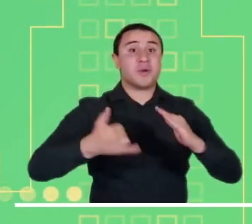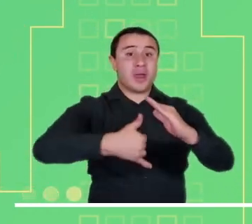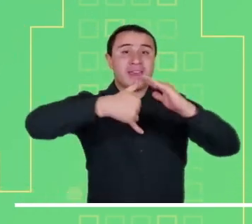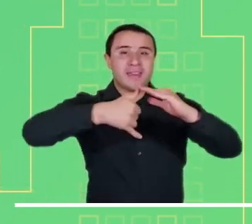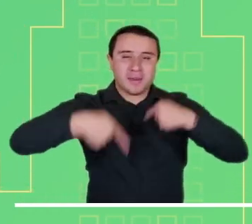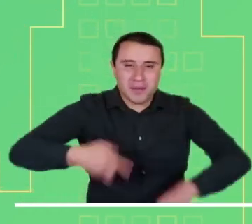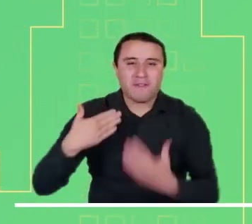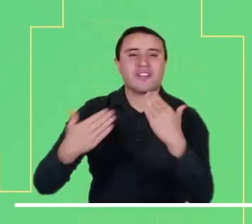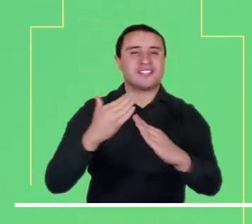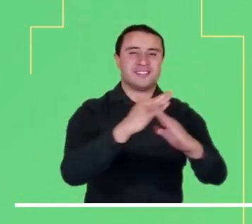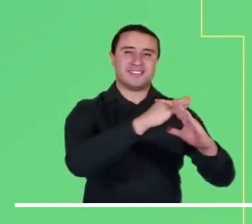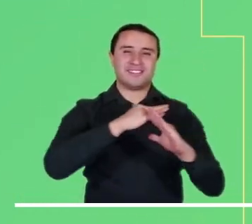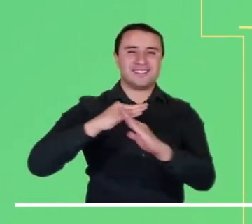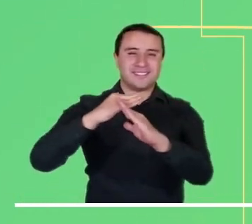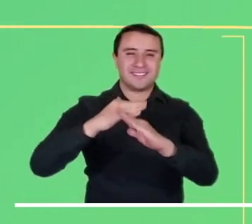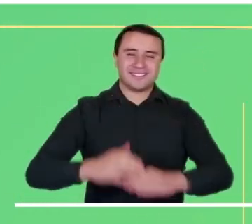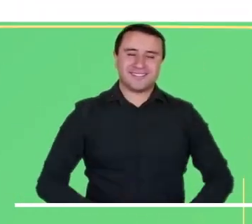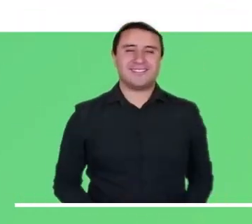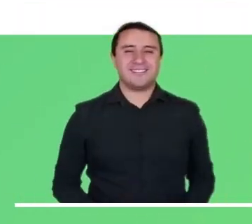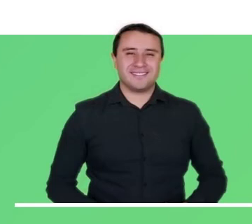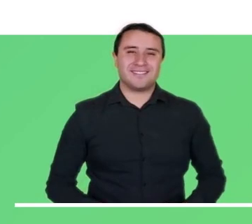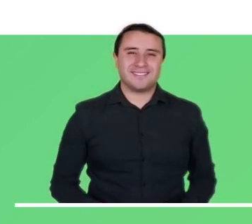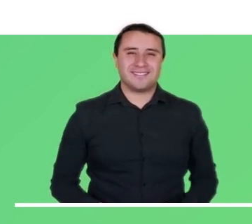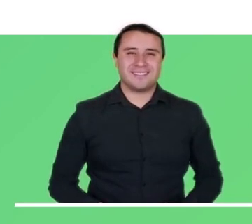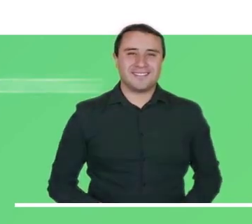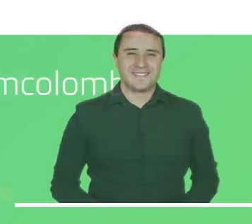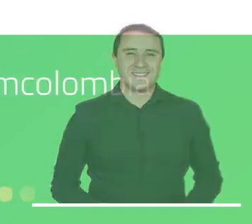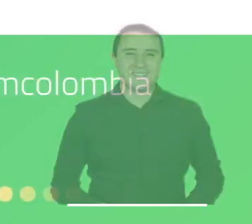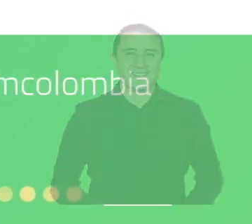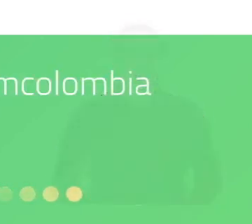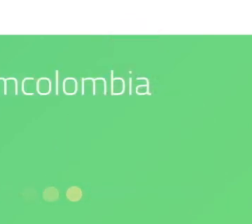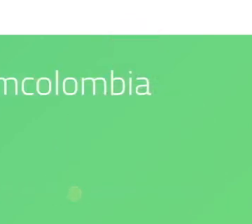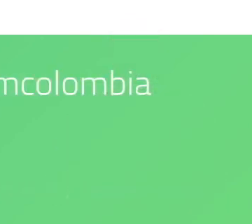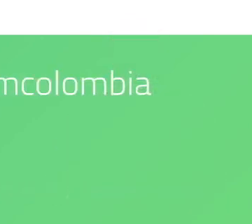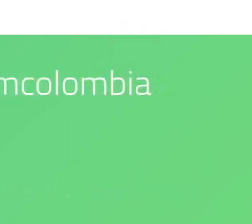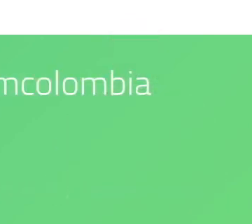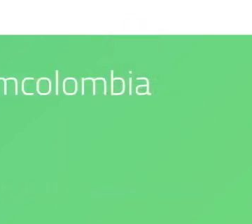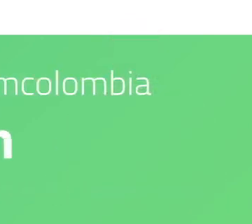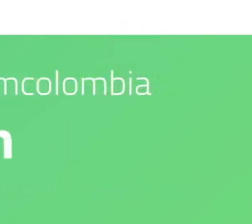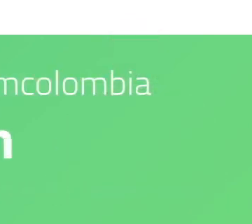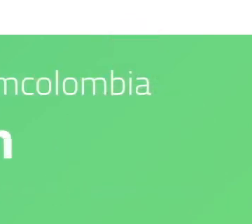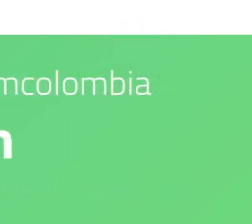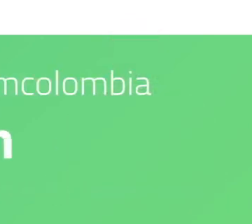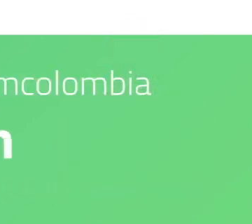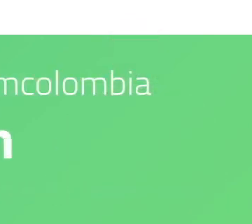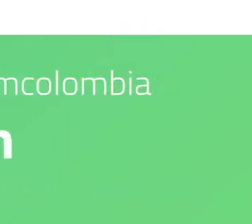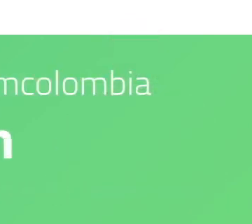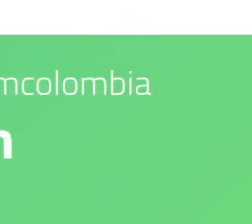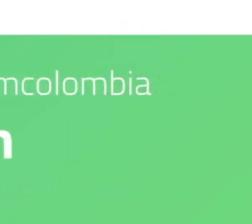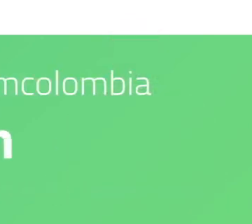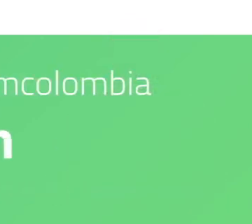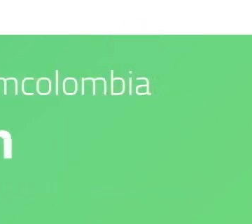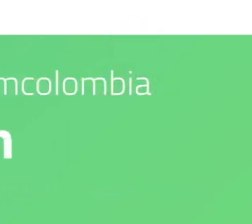esperamos en nuestras redes sociales. Nuestro compromiso es con el medio ambiente. IDEAM es confianza y prevención.